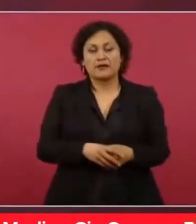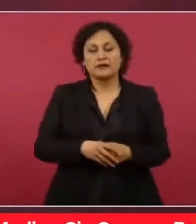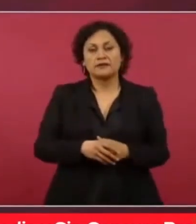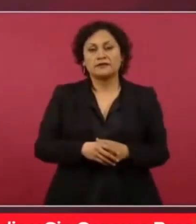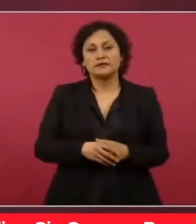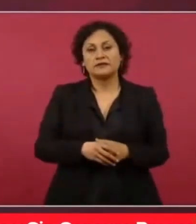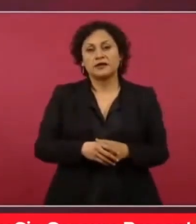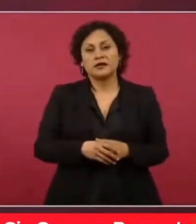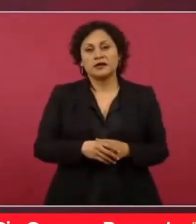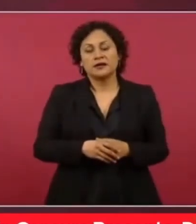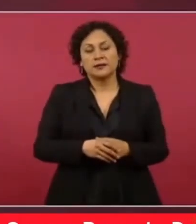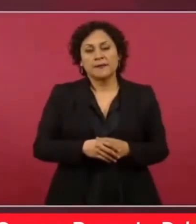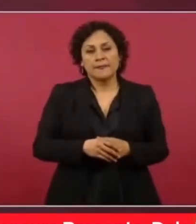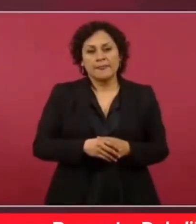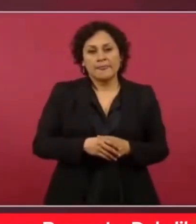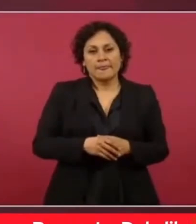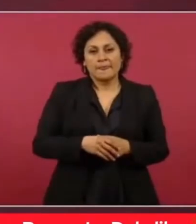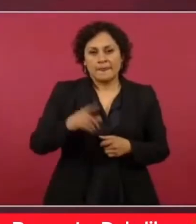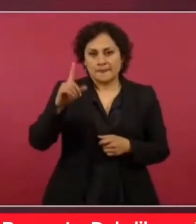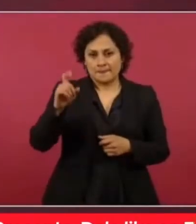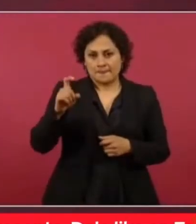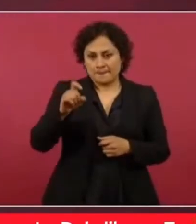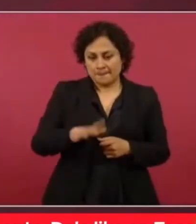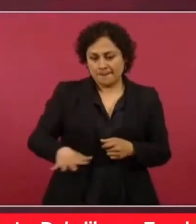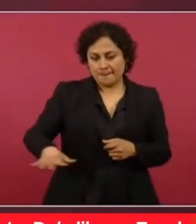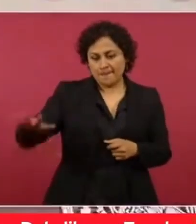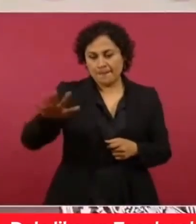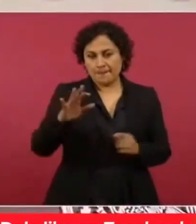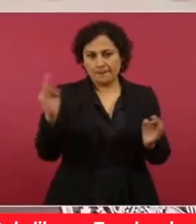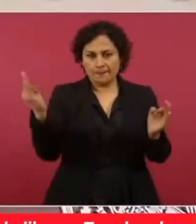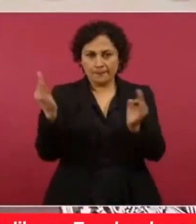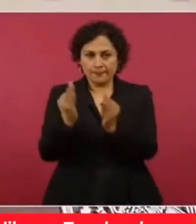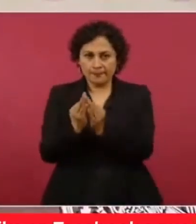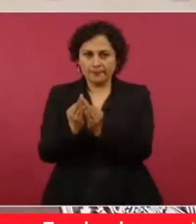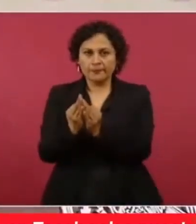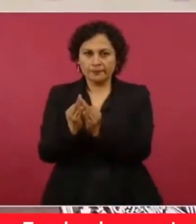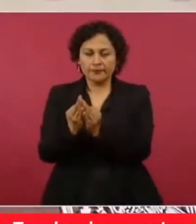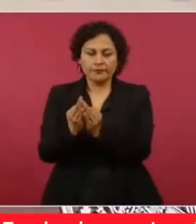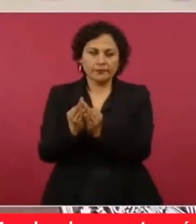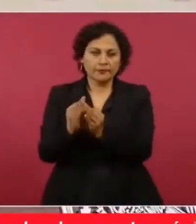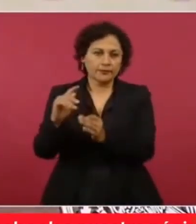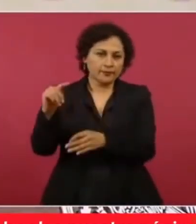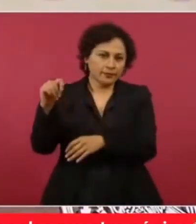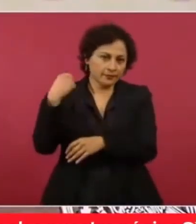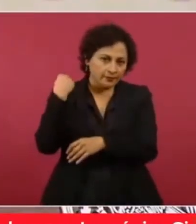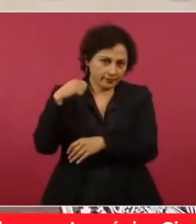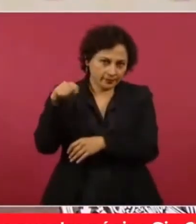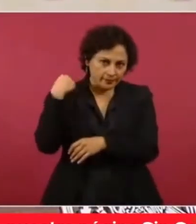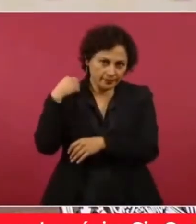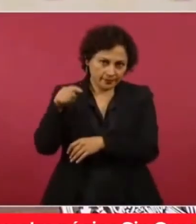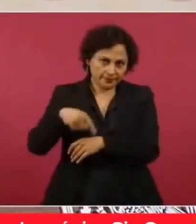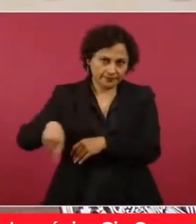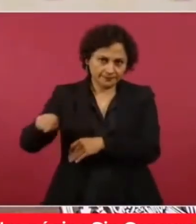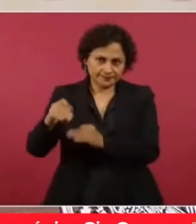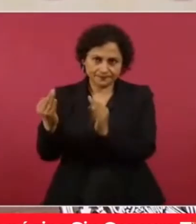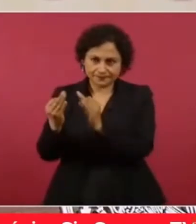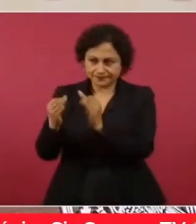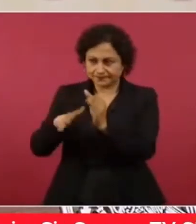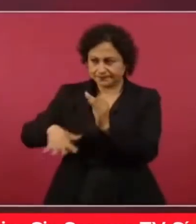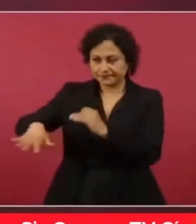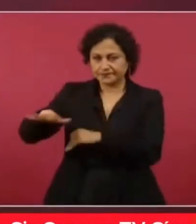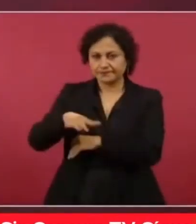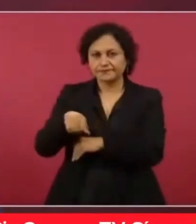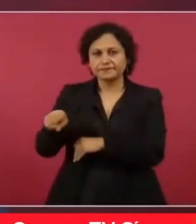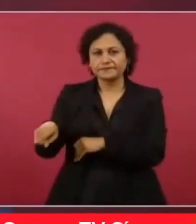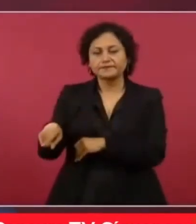En aguas someras en las costas de Tabasco, que tiene capacidad para